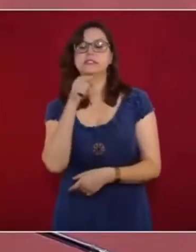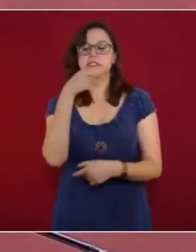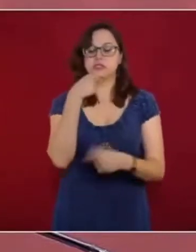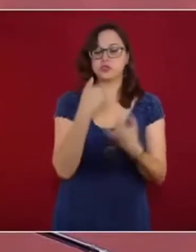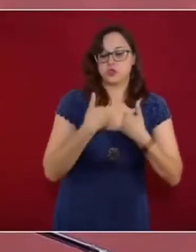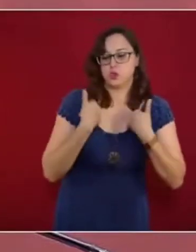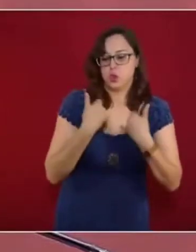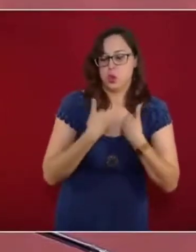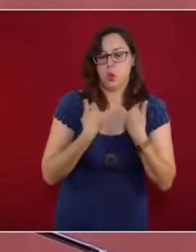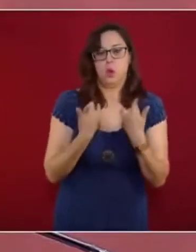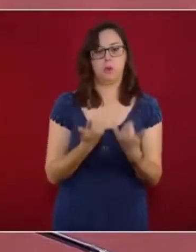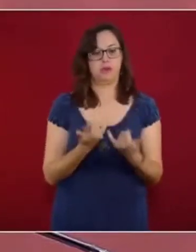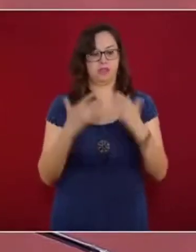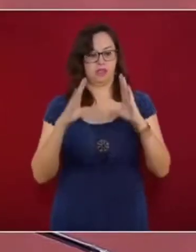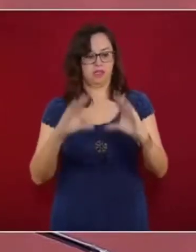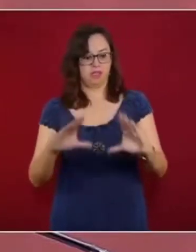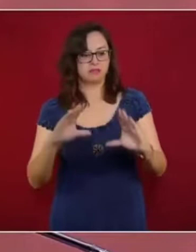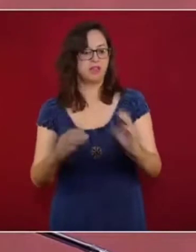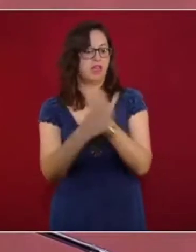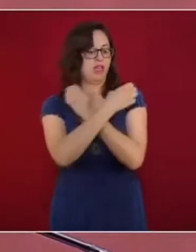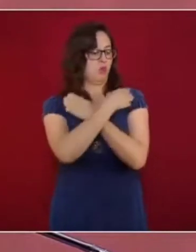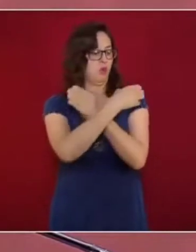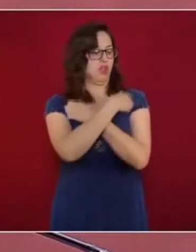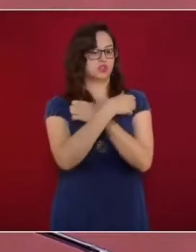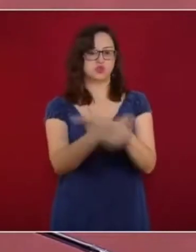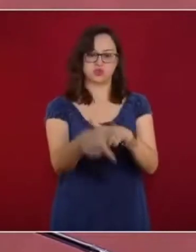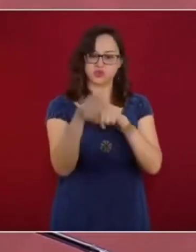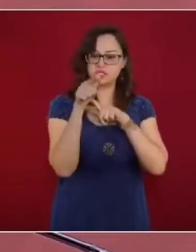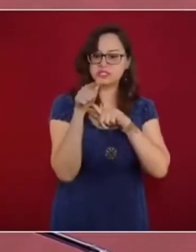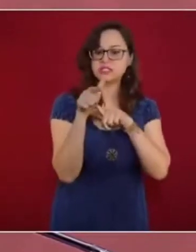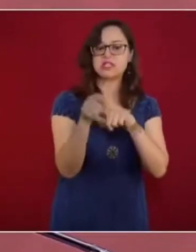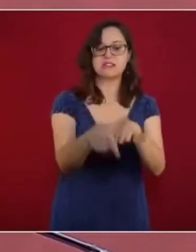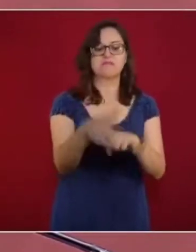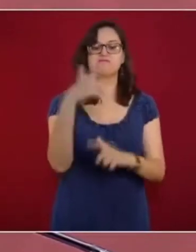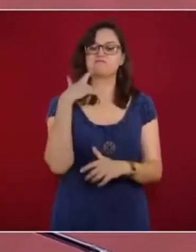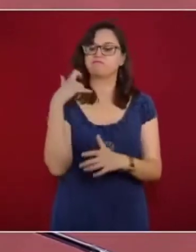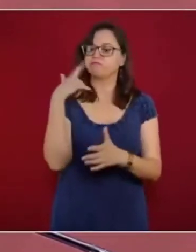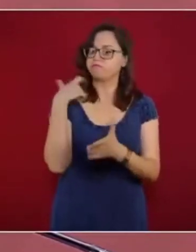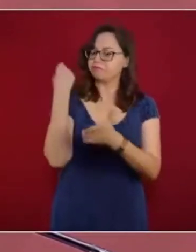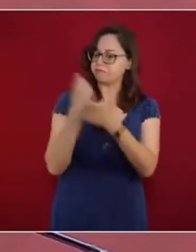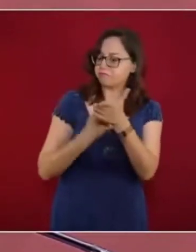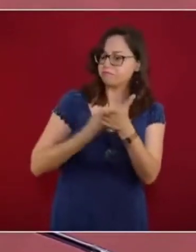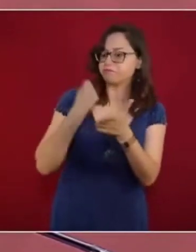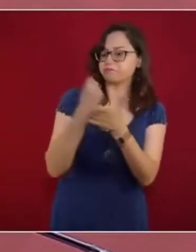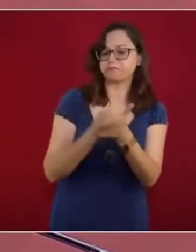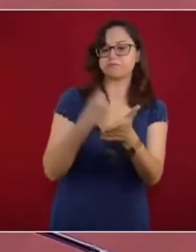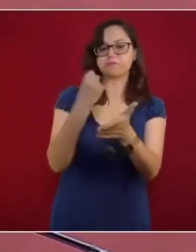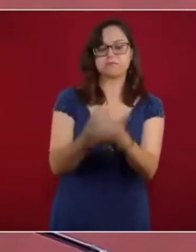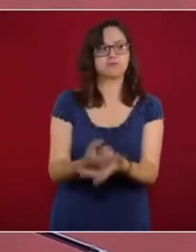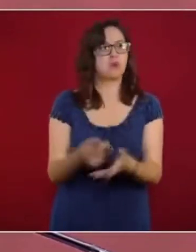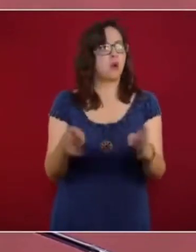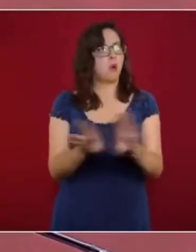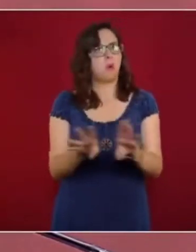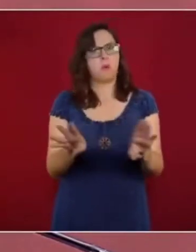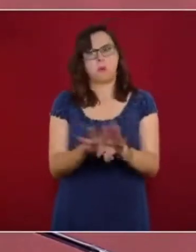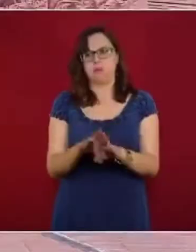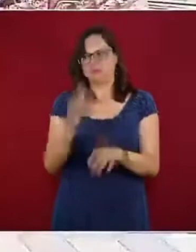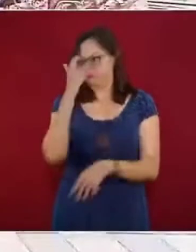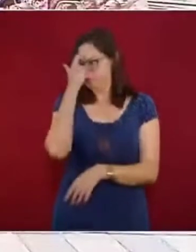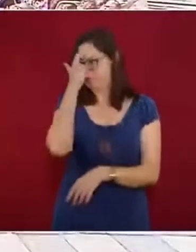Mi reconocimiento a todas y a todos ustedes, porque no se dieron por vencidos, y impartieron sus clases a distancia,